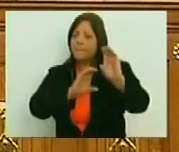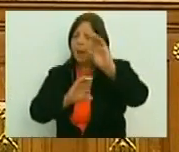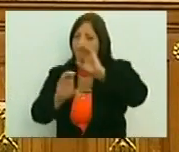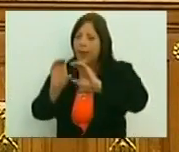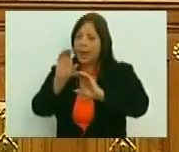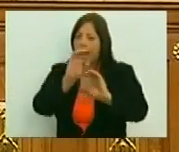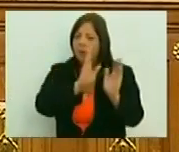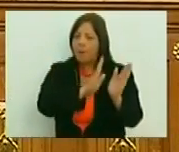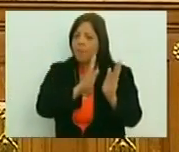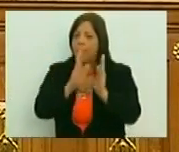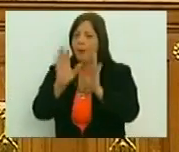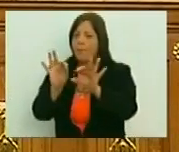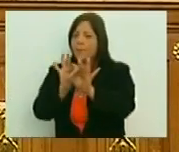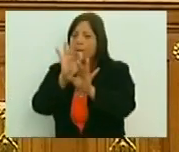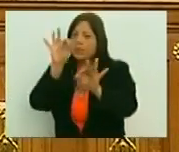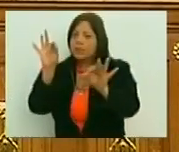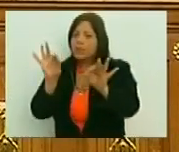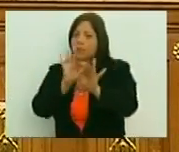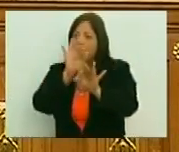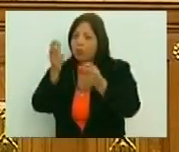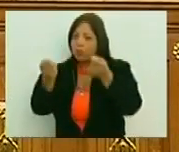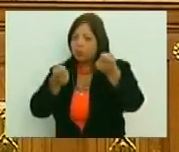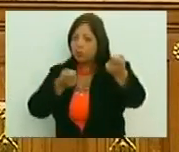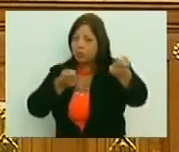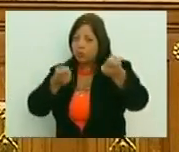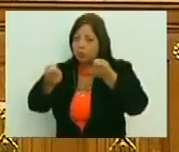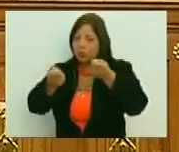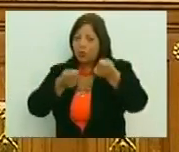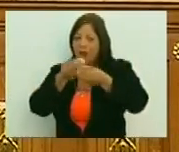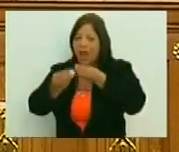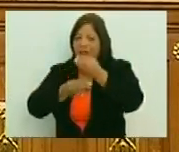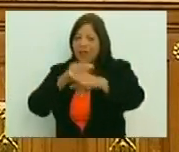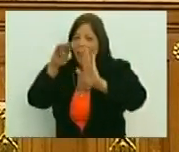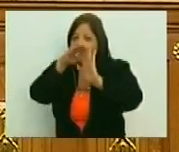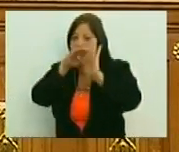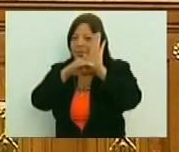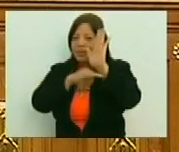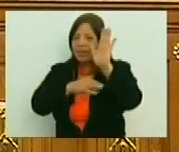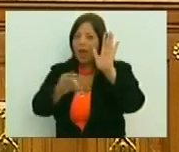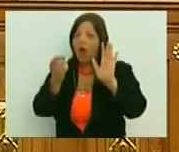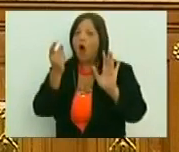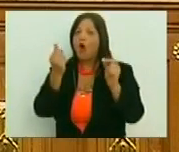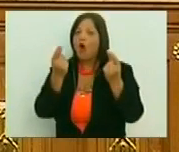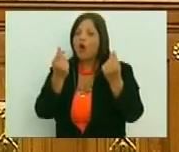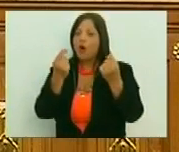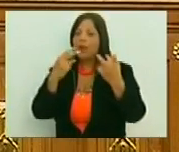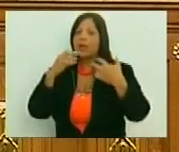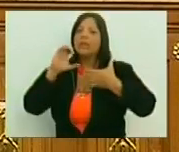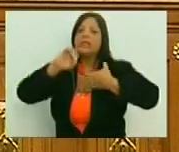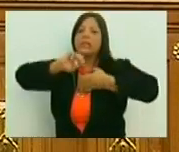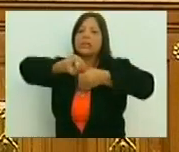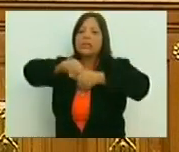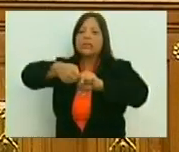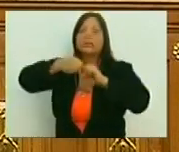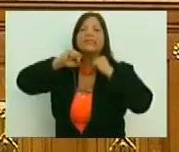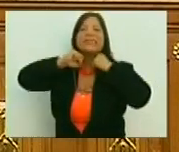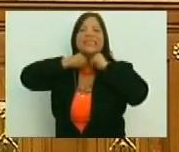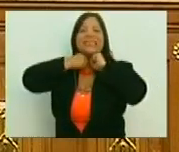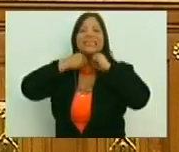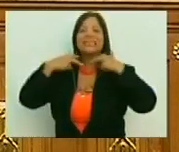el escenario espiritual, para aplicar medidas económicas, estrangulamiento popular,